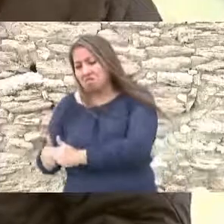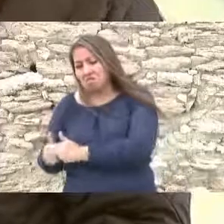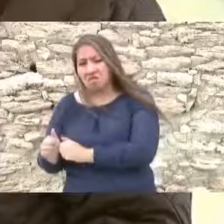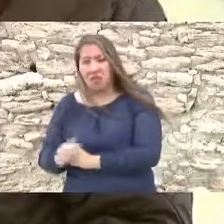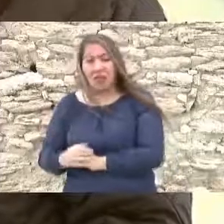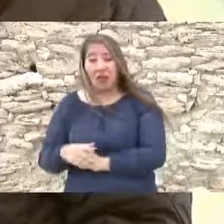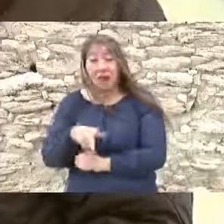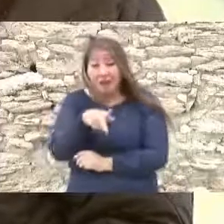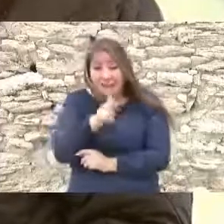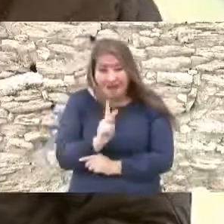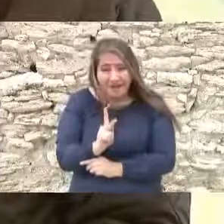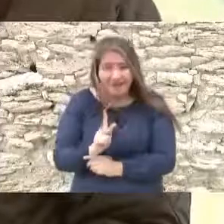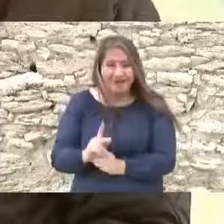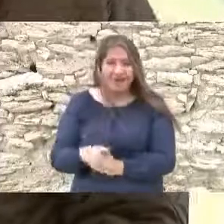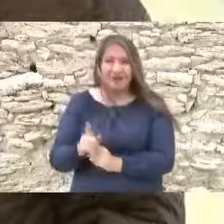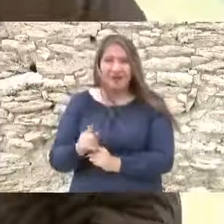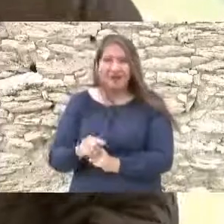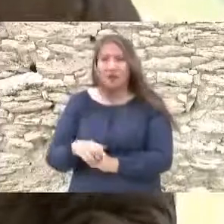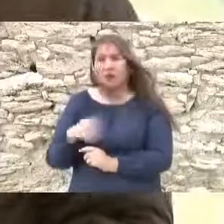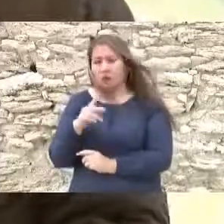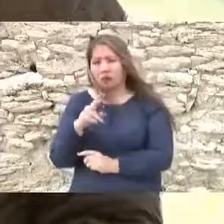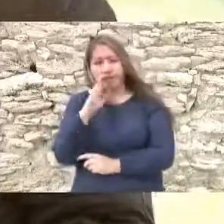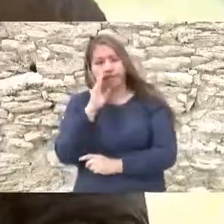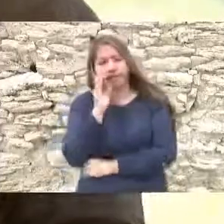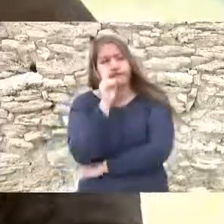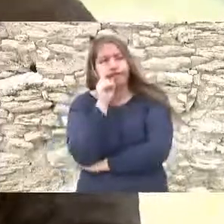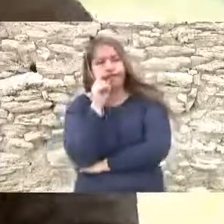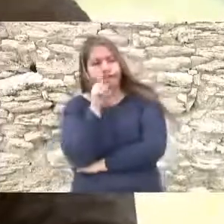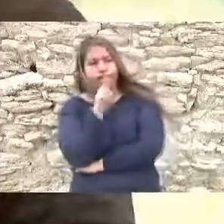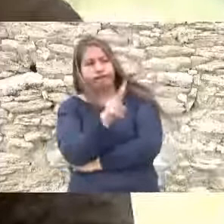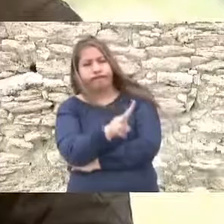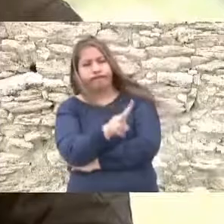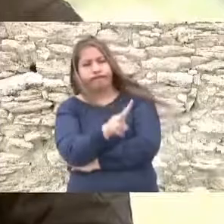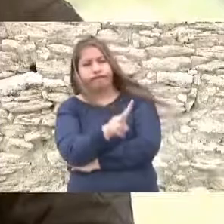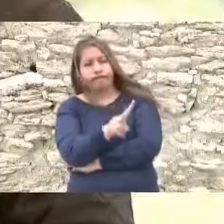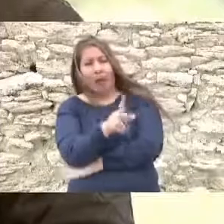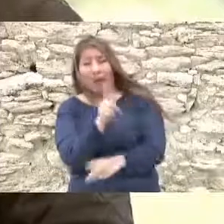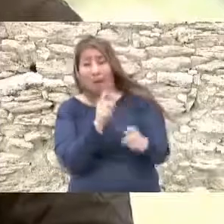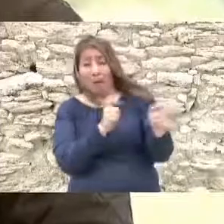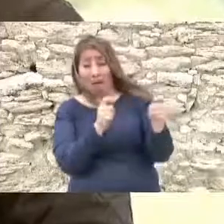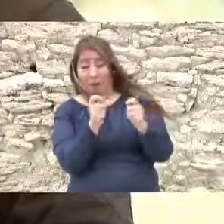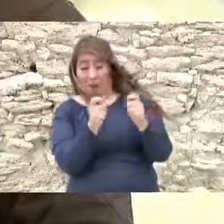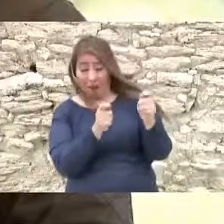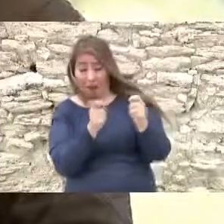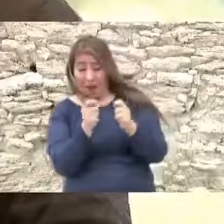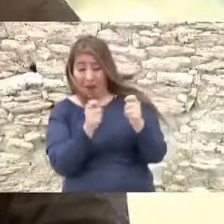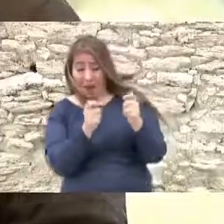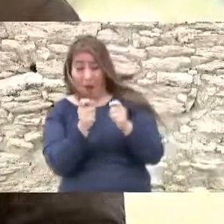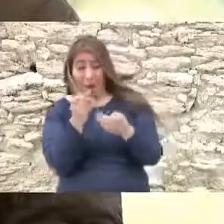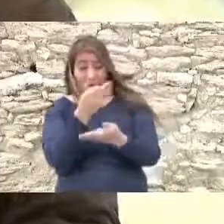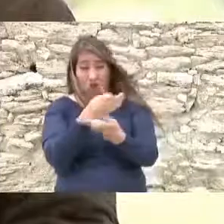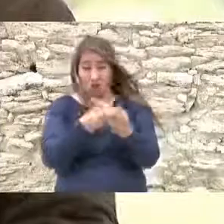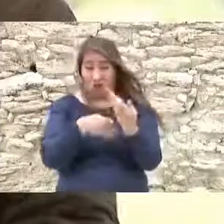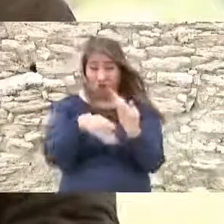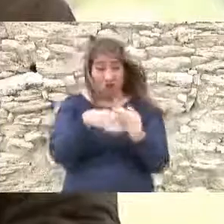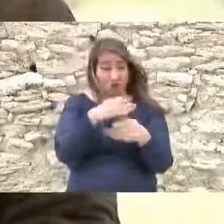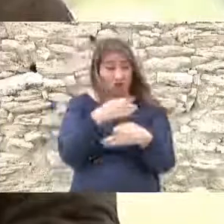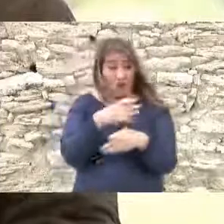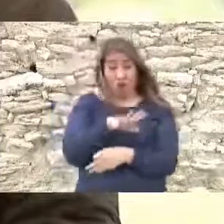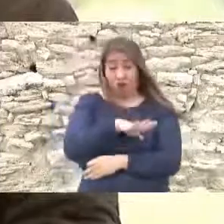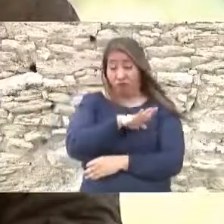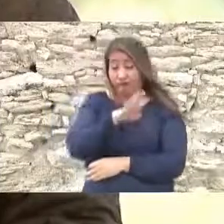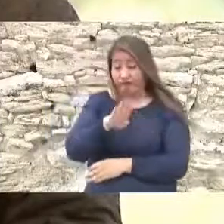pero cuando ve la forma en que manipularon todos los funerales de Lerdo